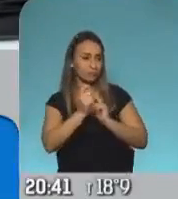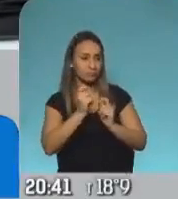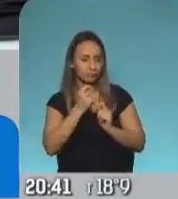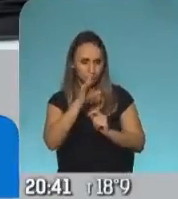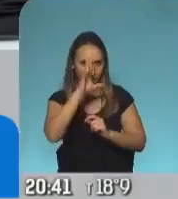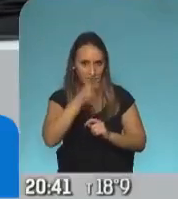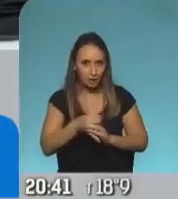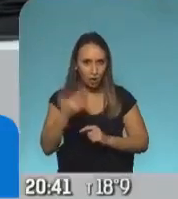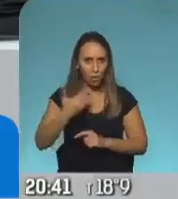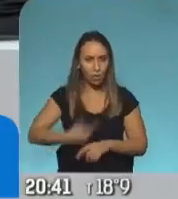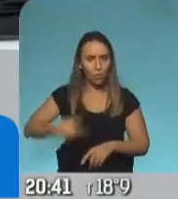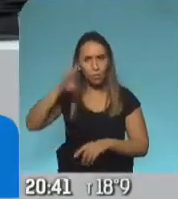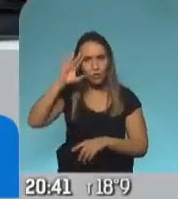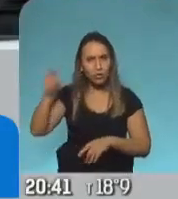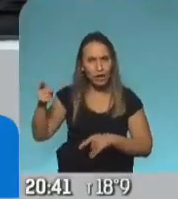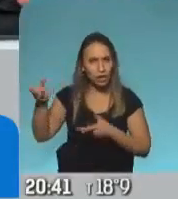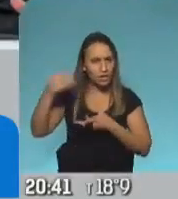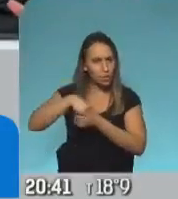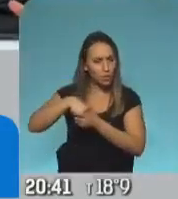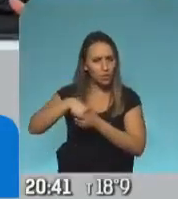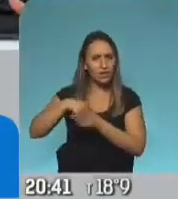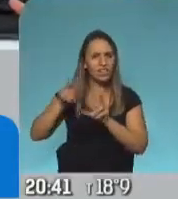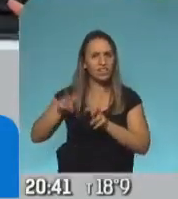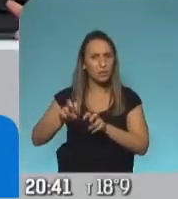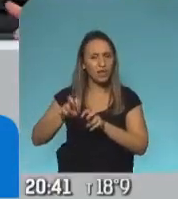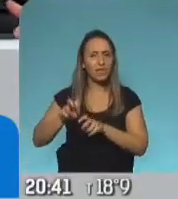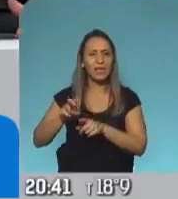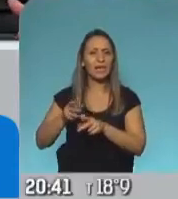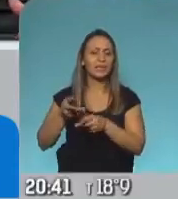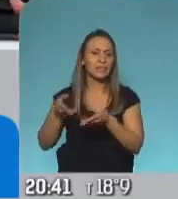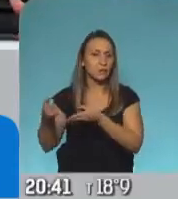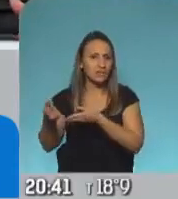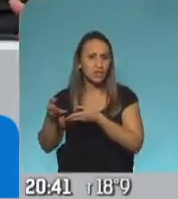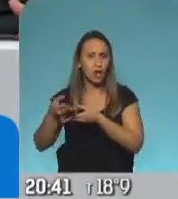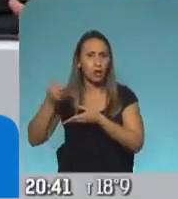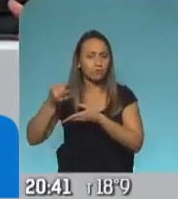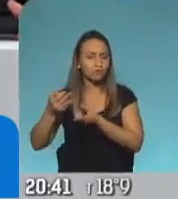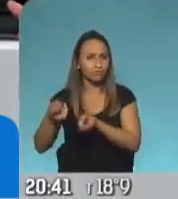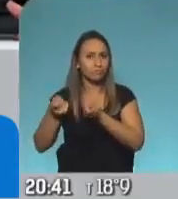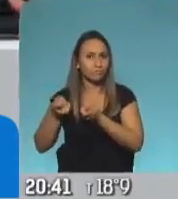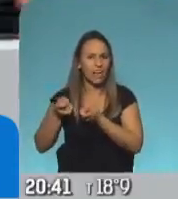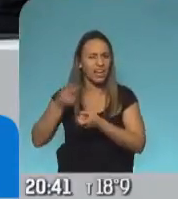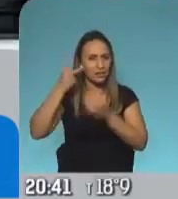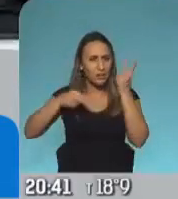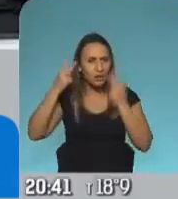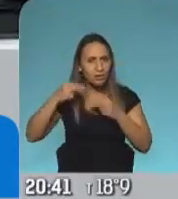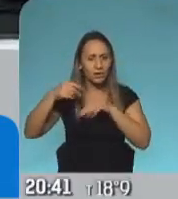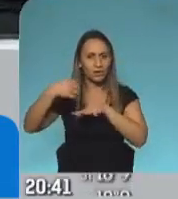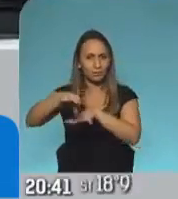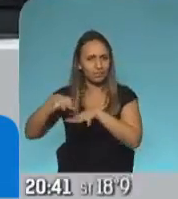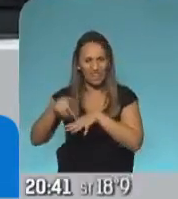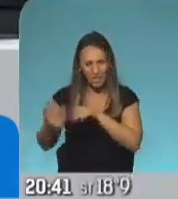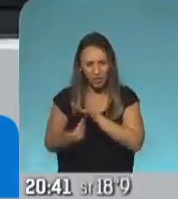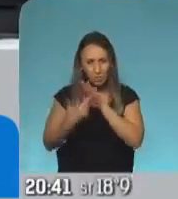tema de que Bolsonaro había incluido dentro de los servicios esenciales a la peluquería, a los gimnasios y a las manicuras. Para dos días,